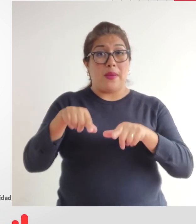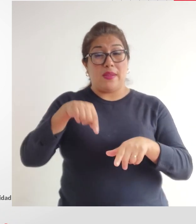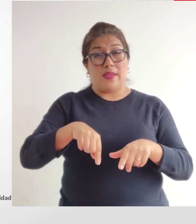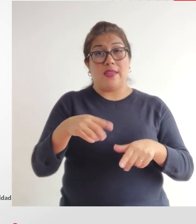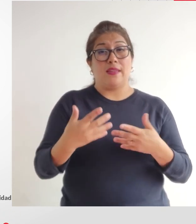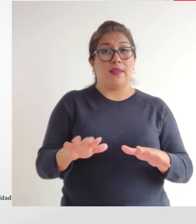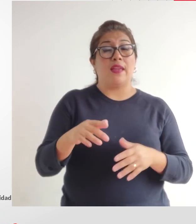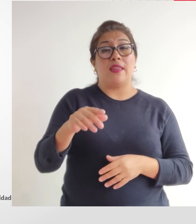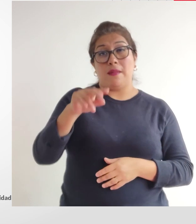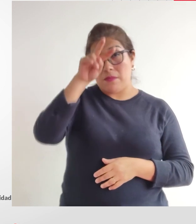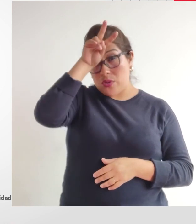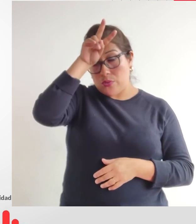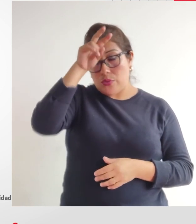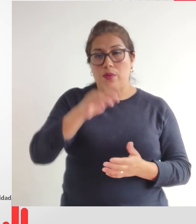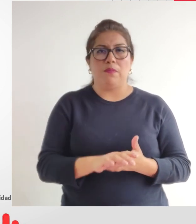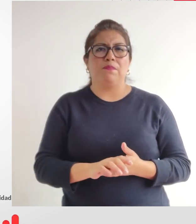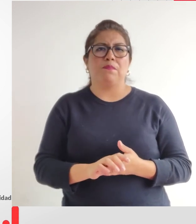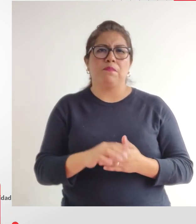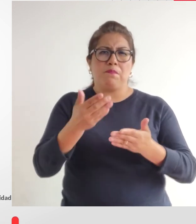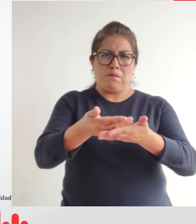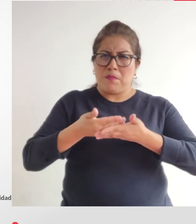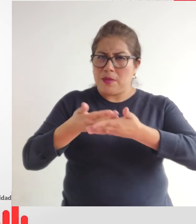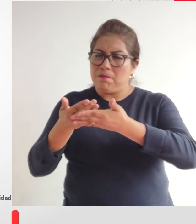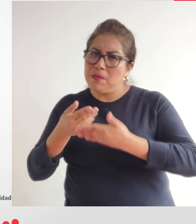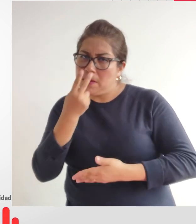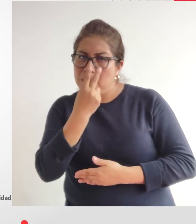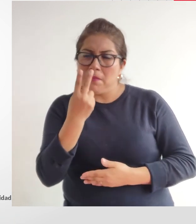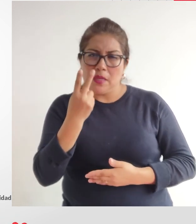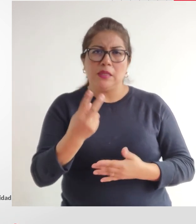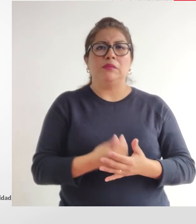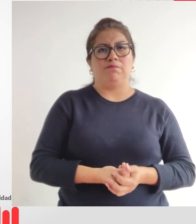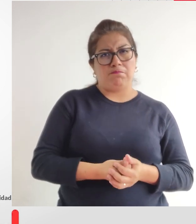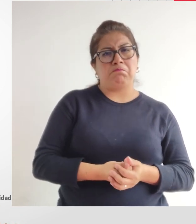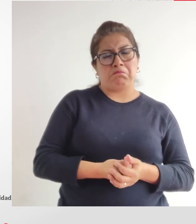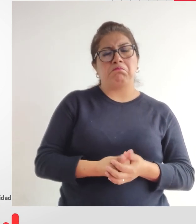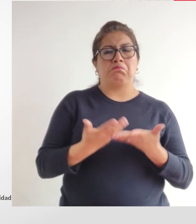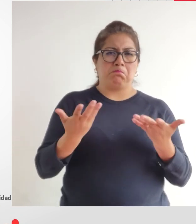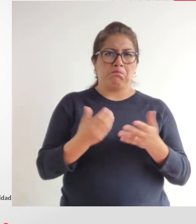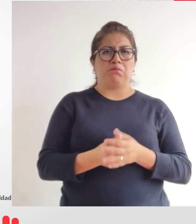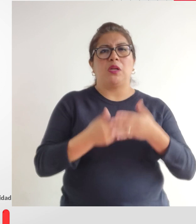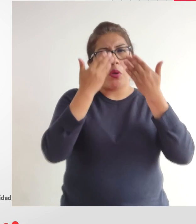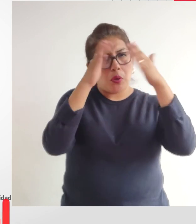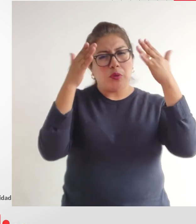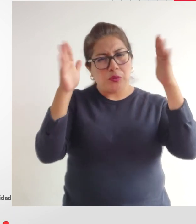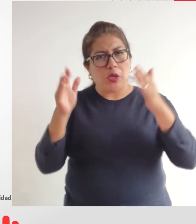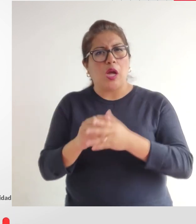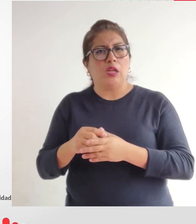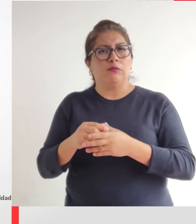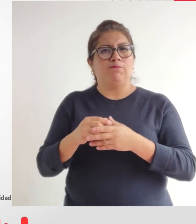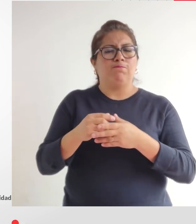provinciales de nuestro país que nos ha permitido evidenciar que efectivamente después del trabajo que venimos realizando de concientización